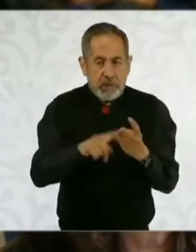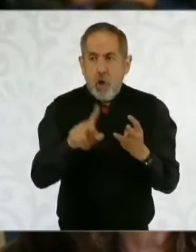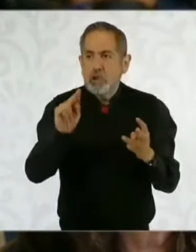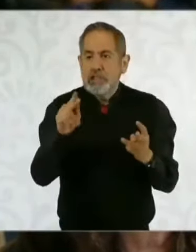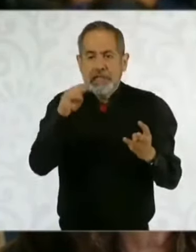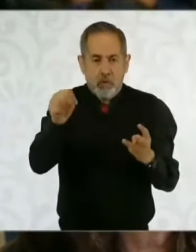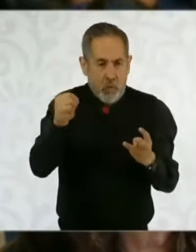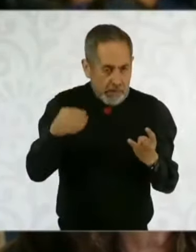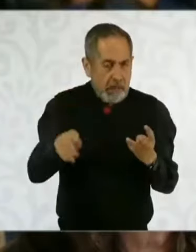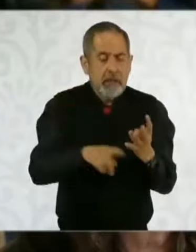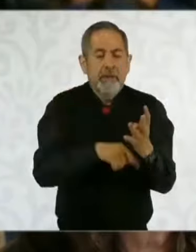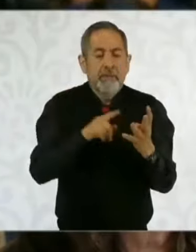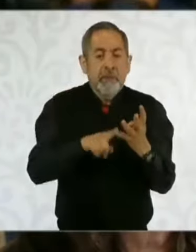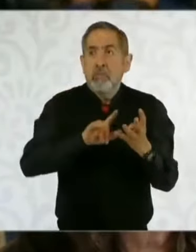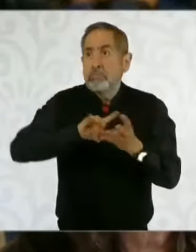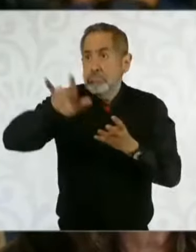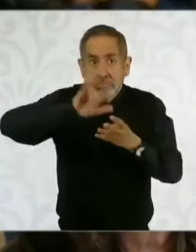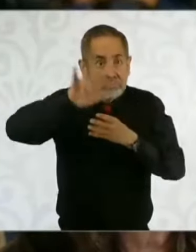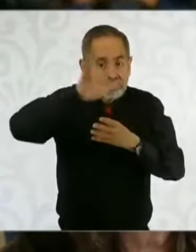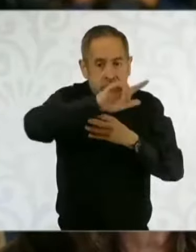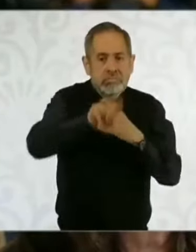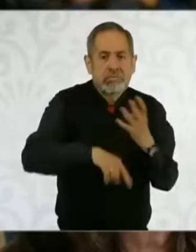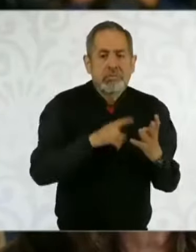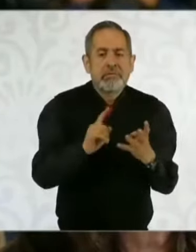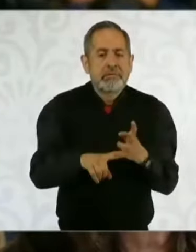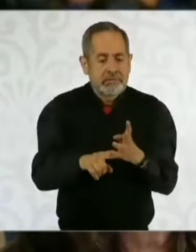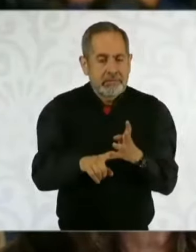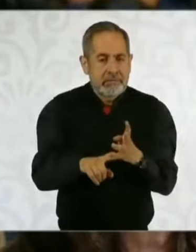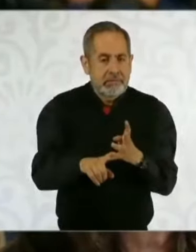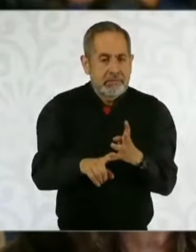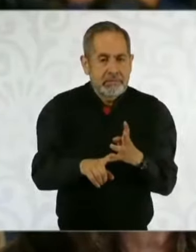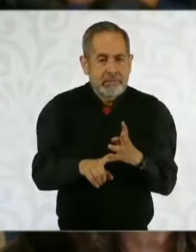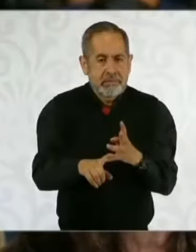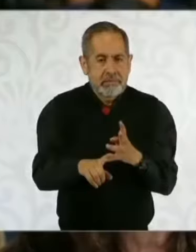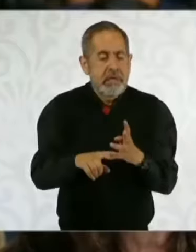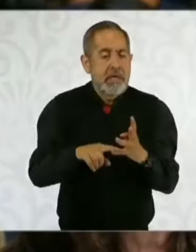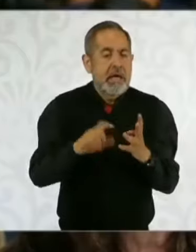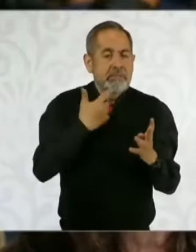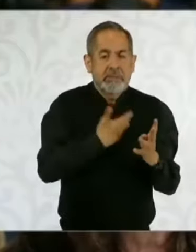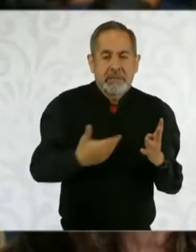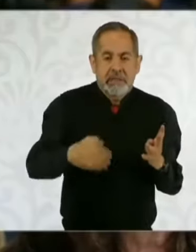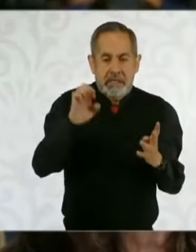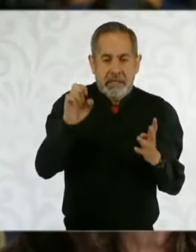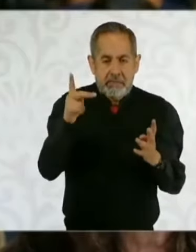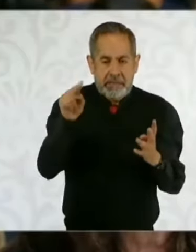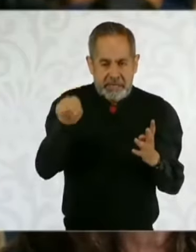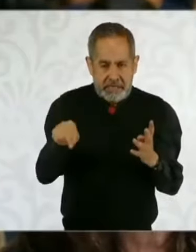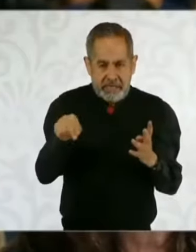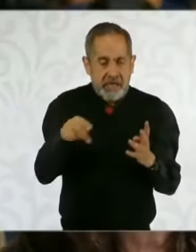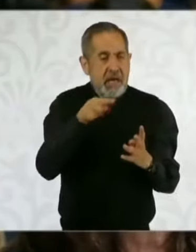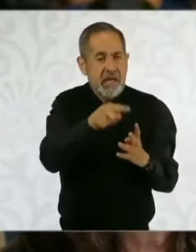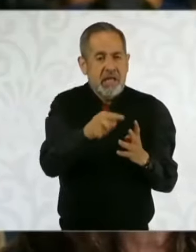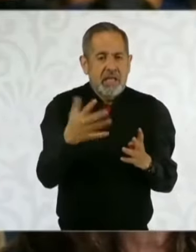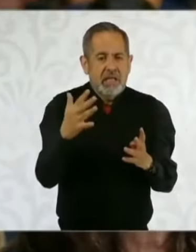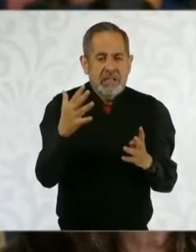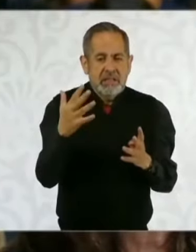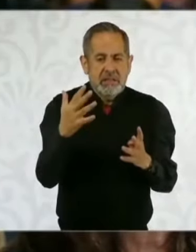salidas al extranjero y Enrique Peña Nieto tuvo